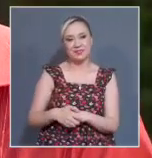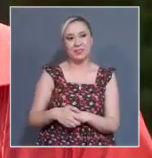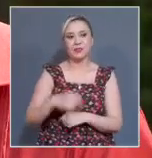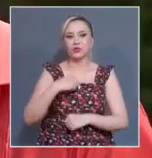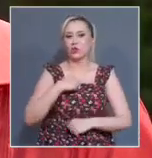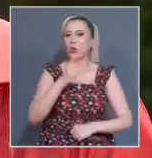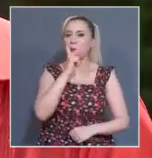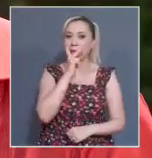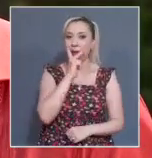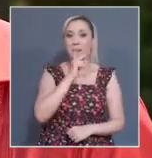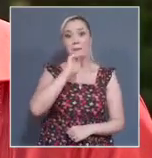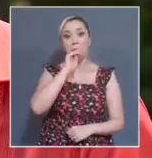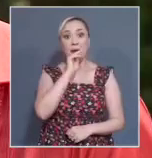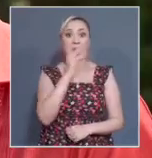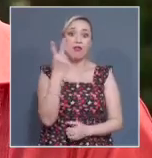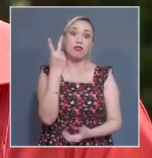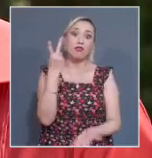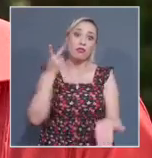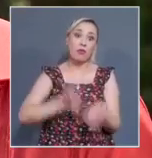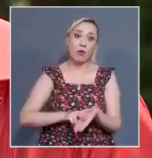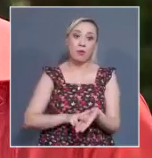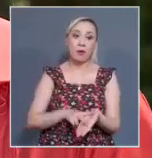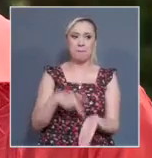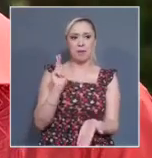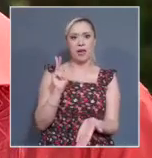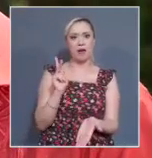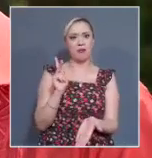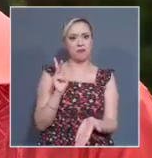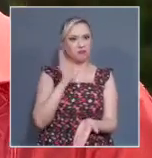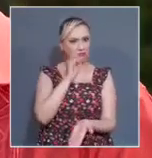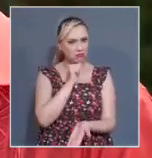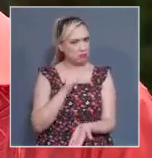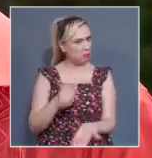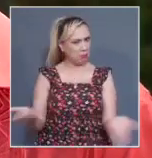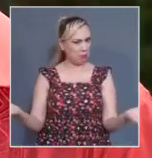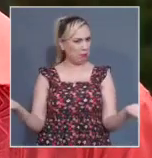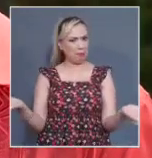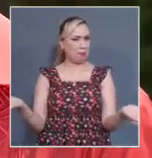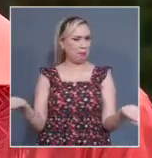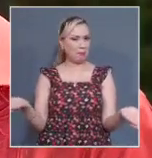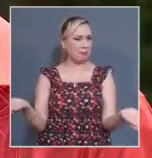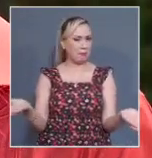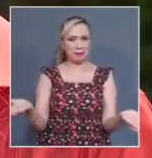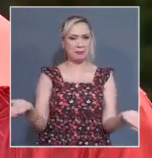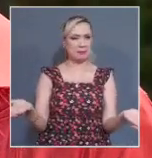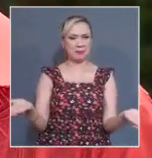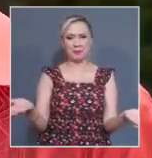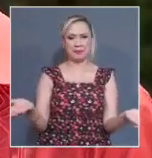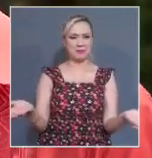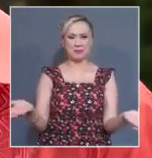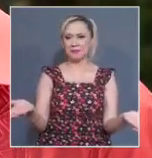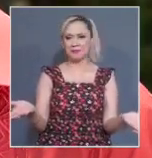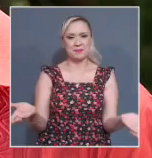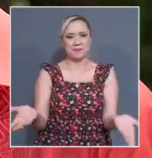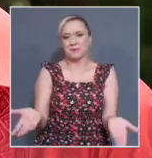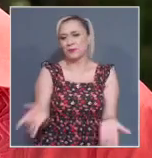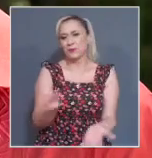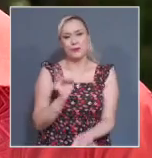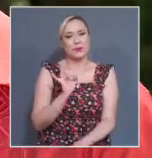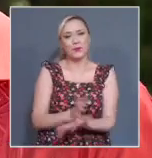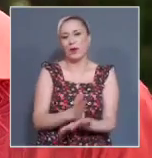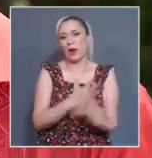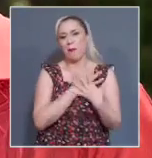la vez no es ningún impedimento, no hay nada más que el amor a tus hijos